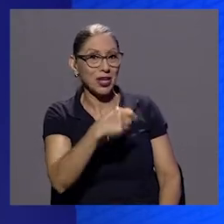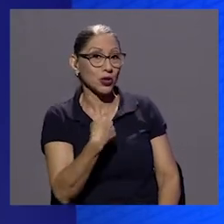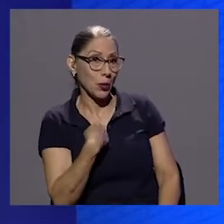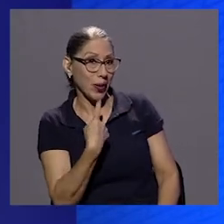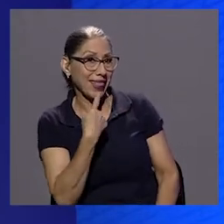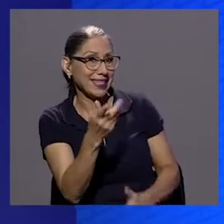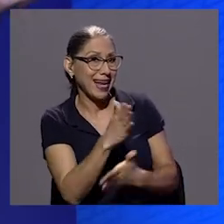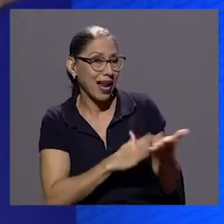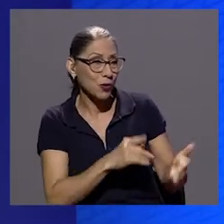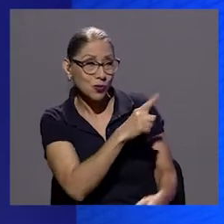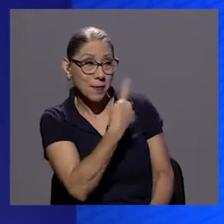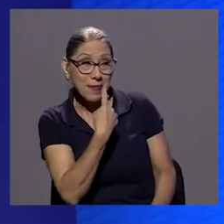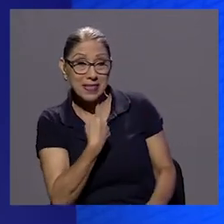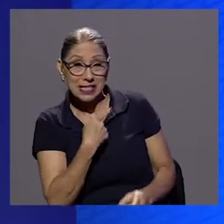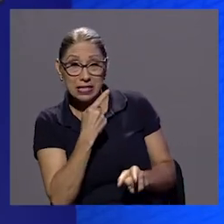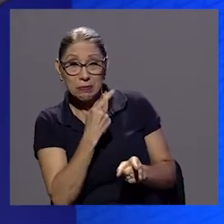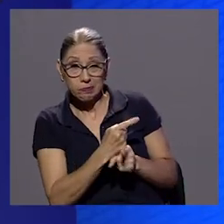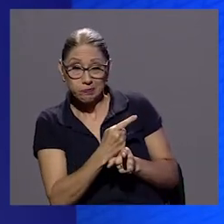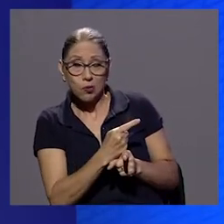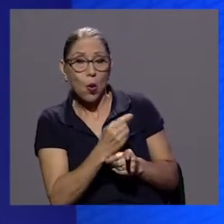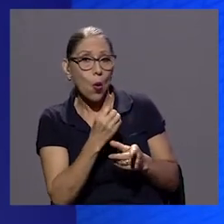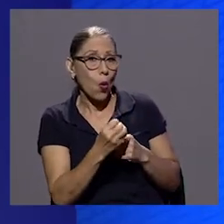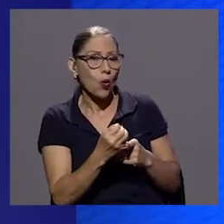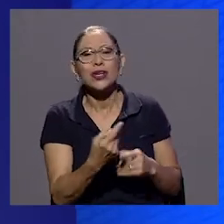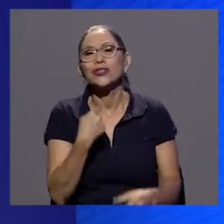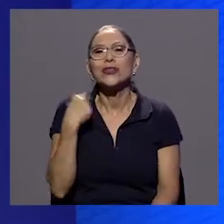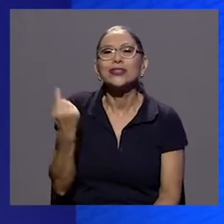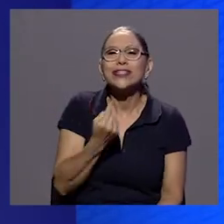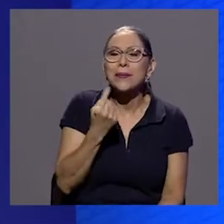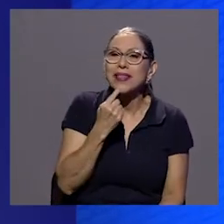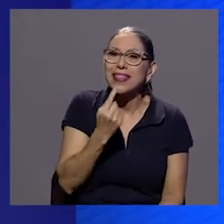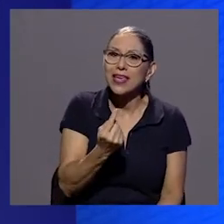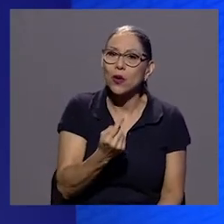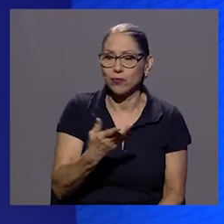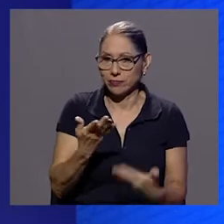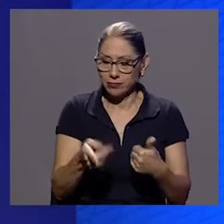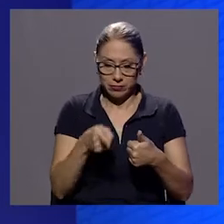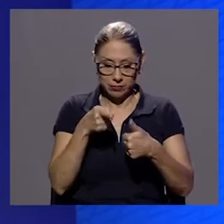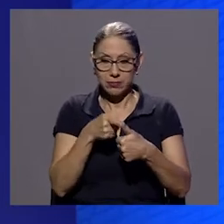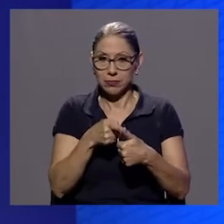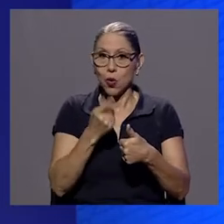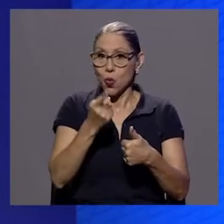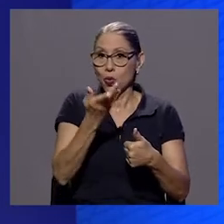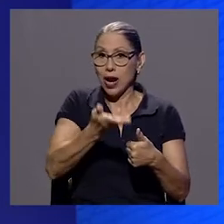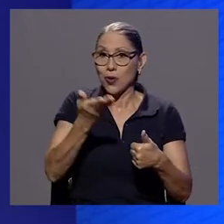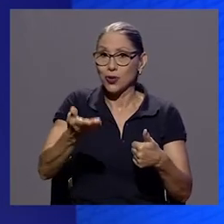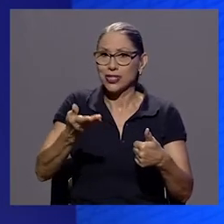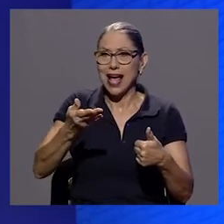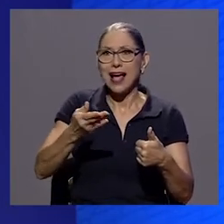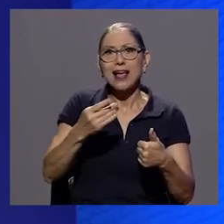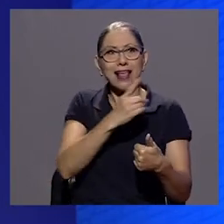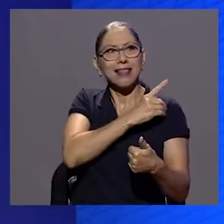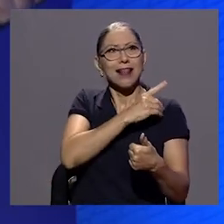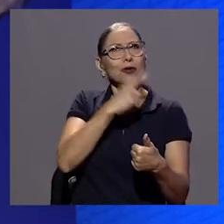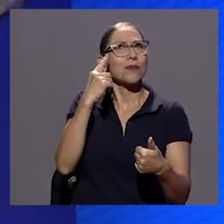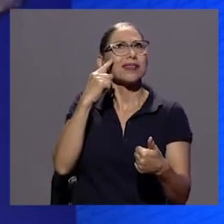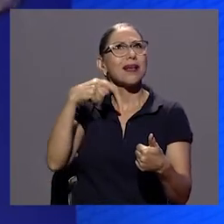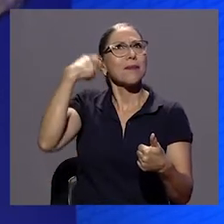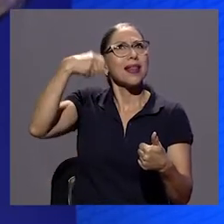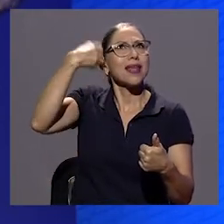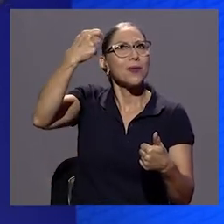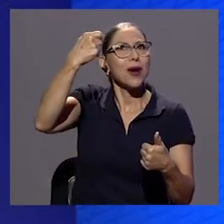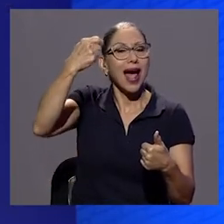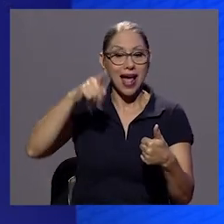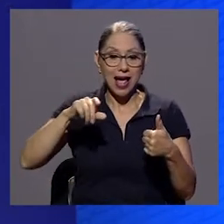algo y me decís si más o menos es lo que porque yo siempre he dicho que una cosa es la película que el director piensa y otra la que uno ve